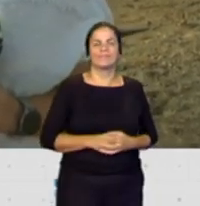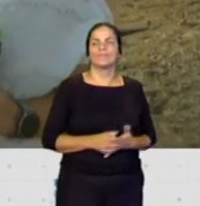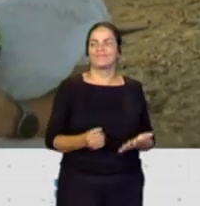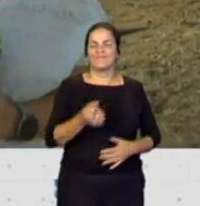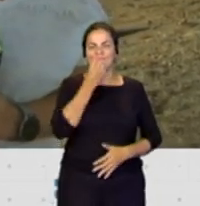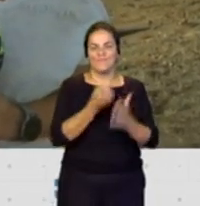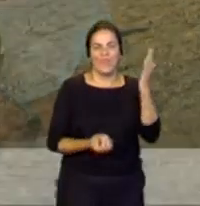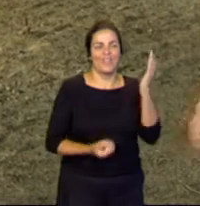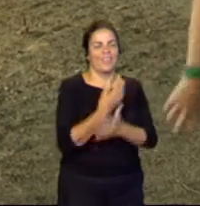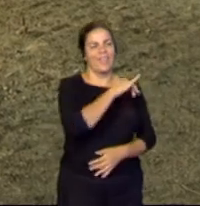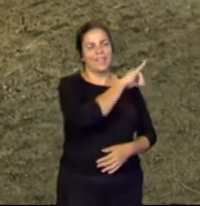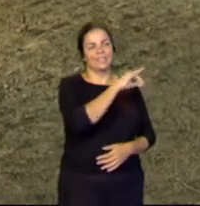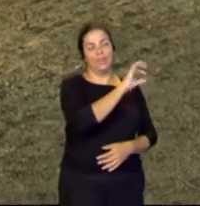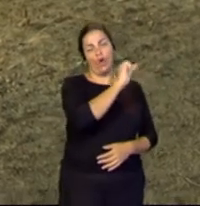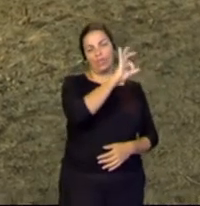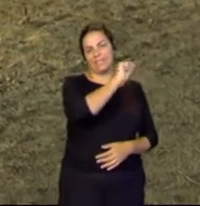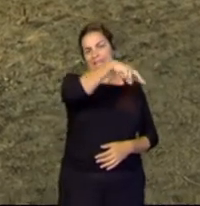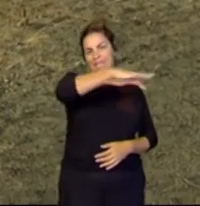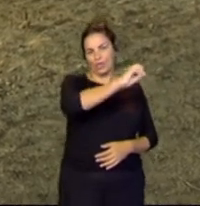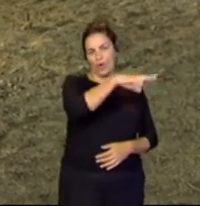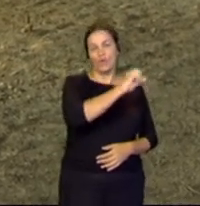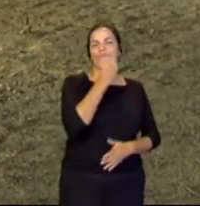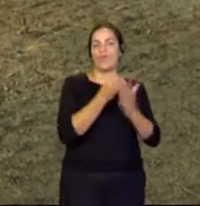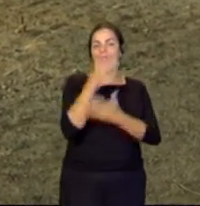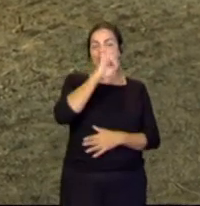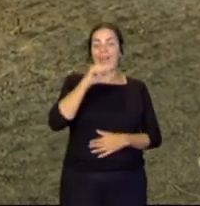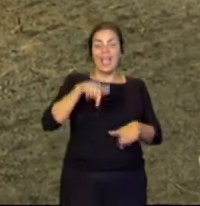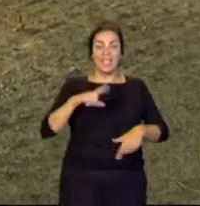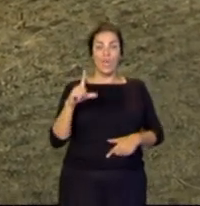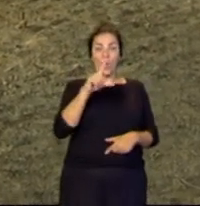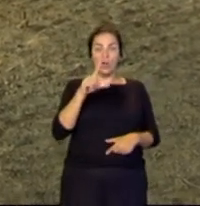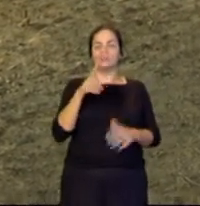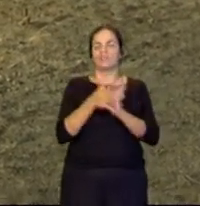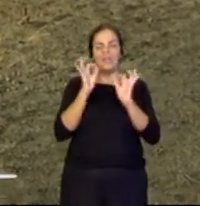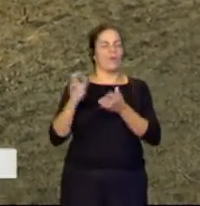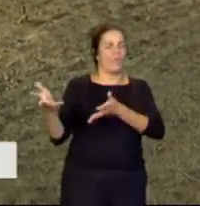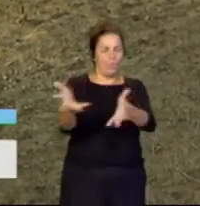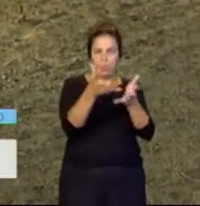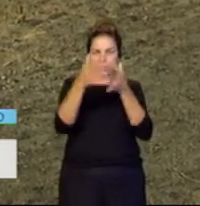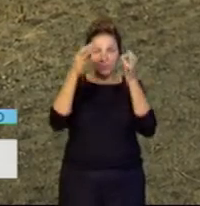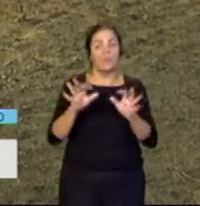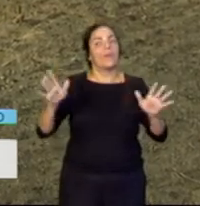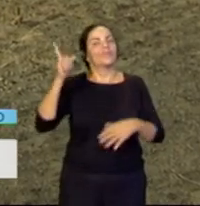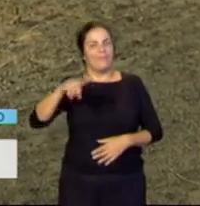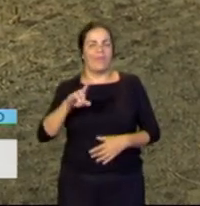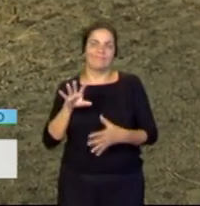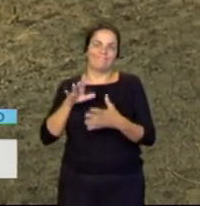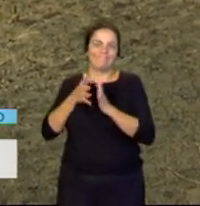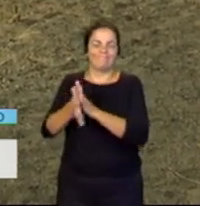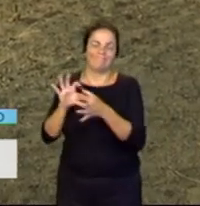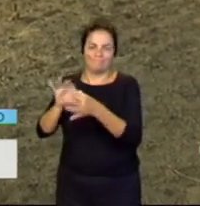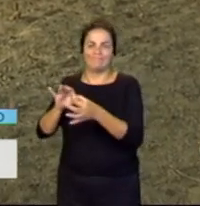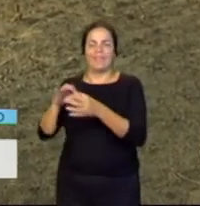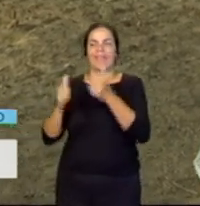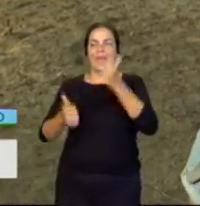Buenos días, José Antonio, buenos días, Canarias. Sí, aquí en julio es sinónimo de viento, pero también de ese campeonato mundial de windfoil